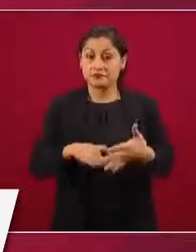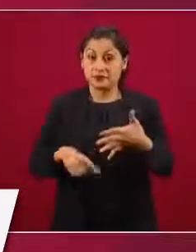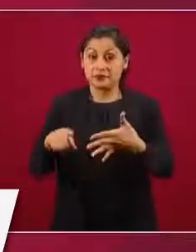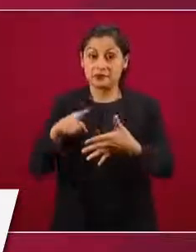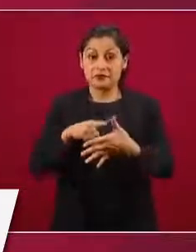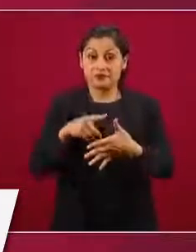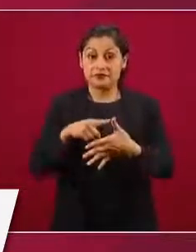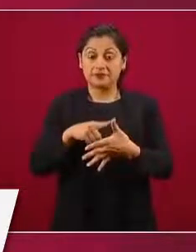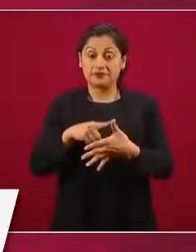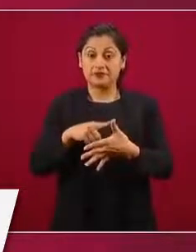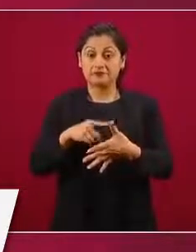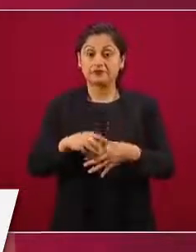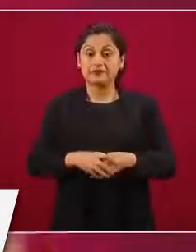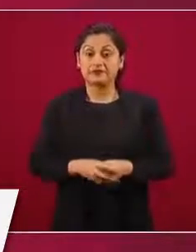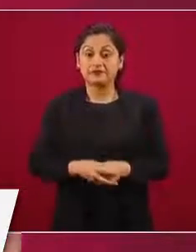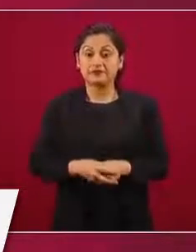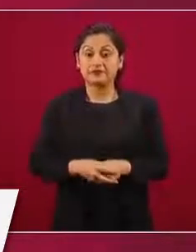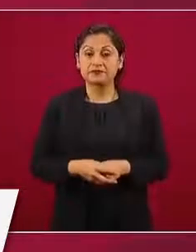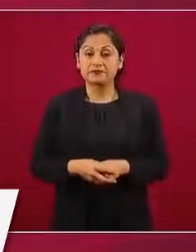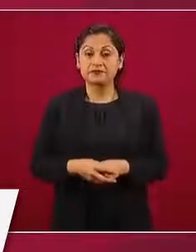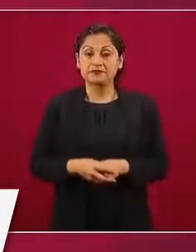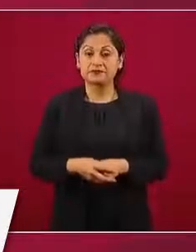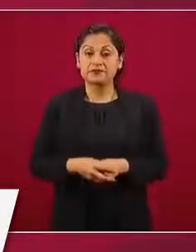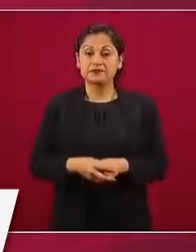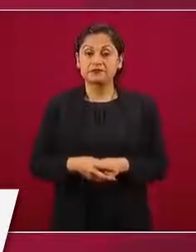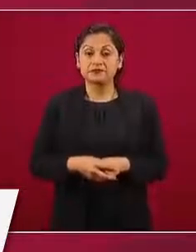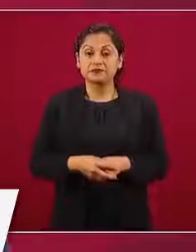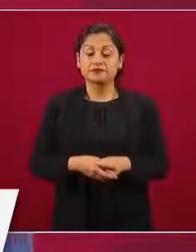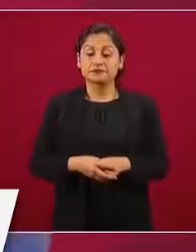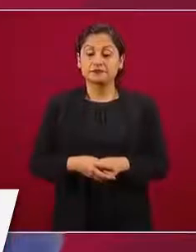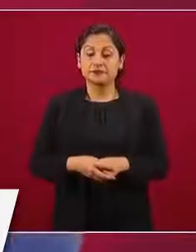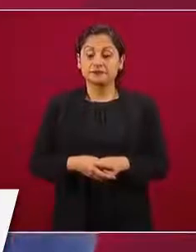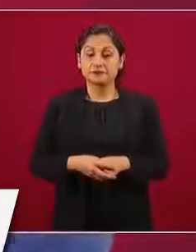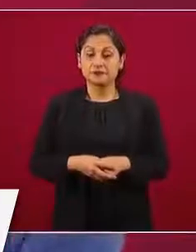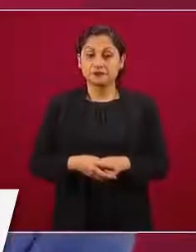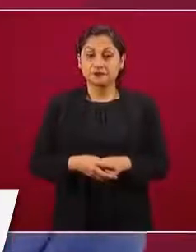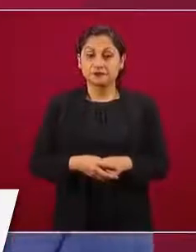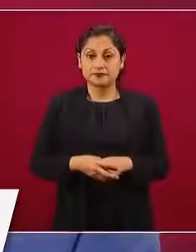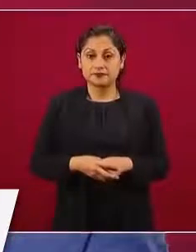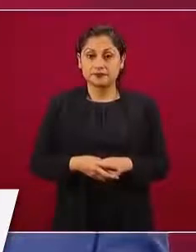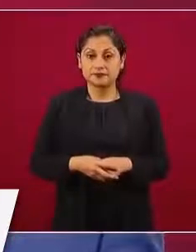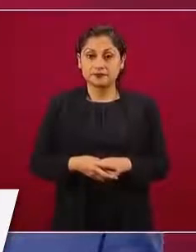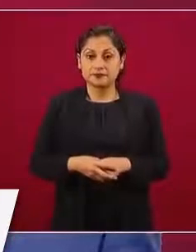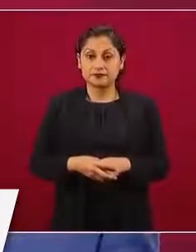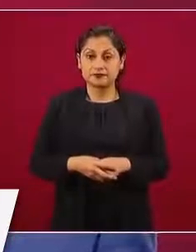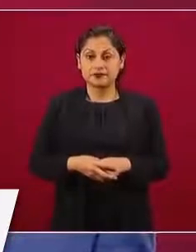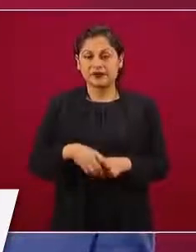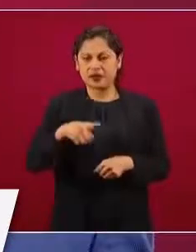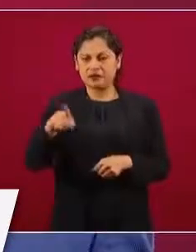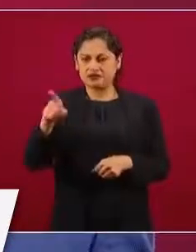esto que le llaman la tasa.